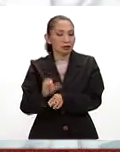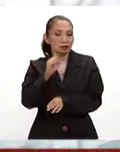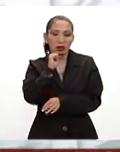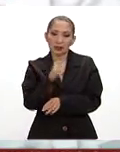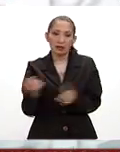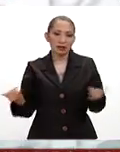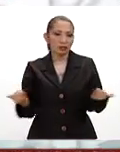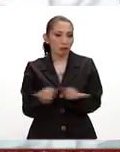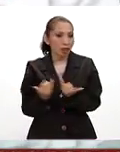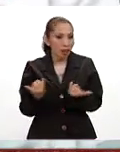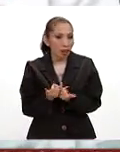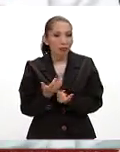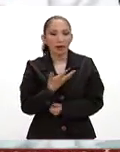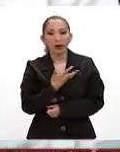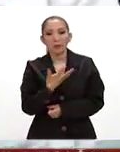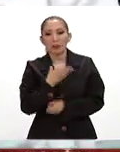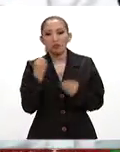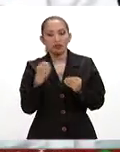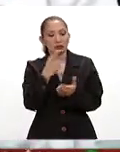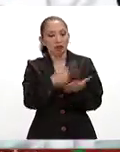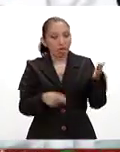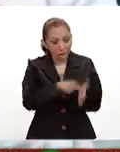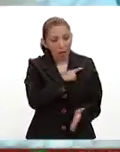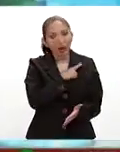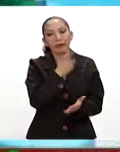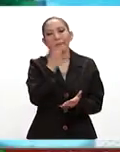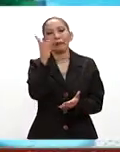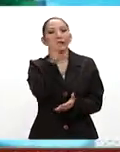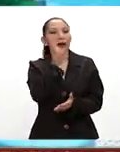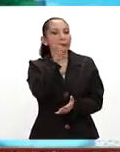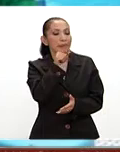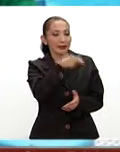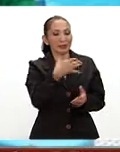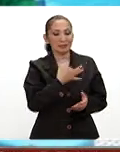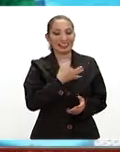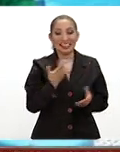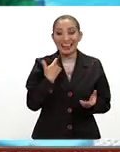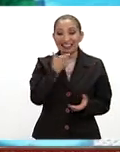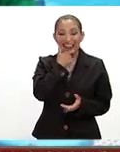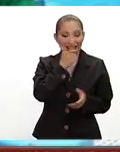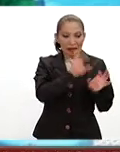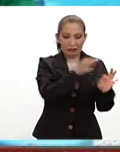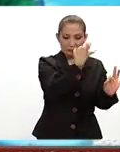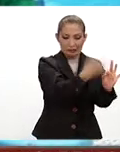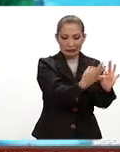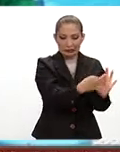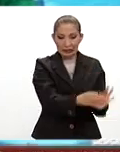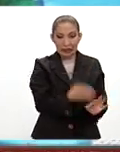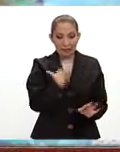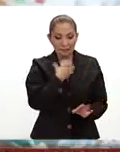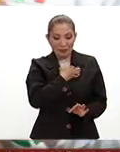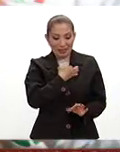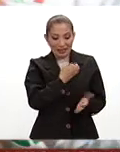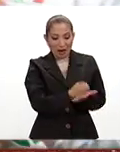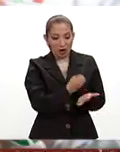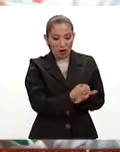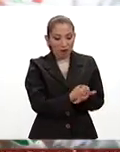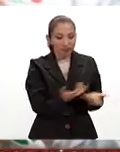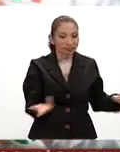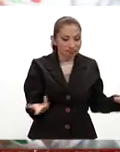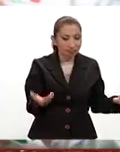excepción, Tuvimos mucha cancelación de pruebas donde nuestros medallistas en Londres habían sido medalla de oro, y